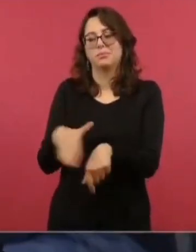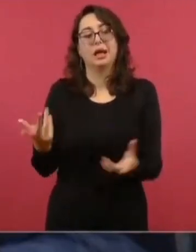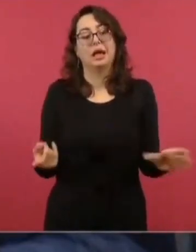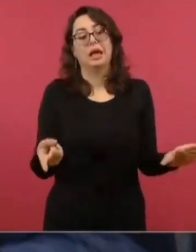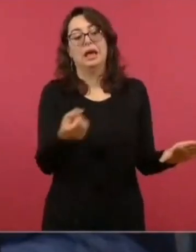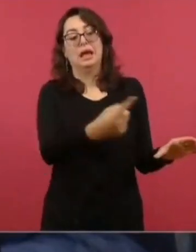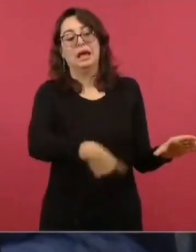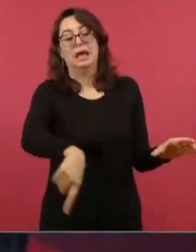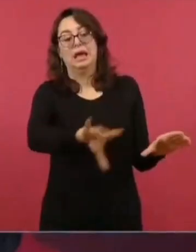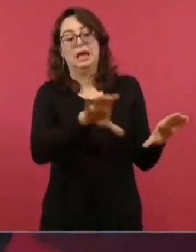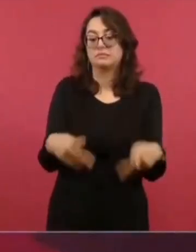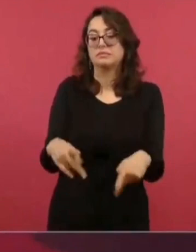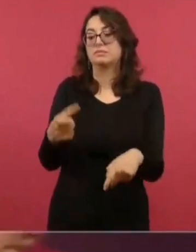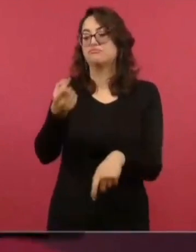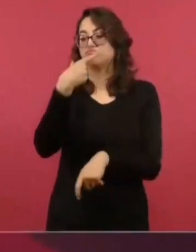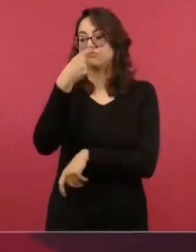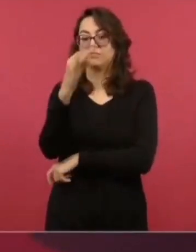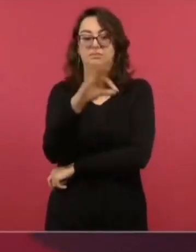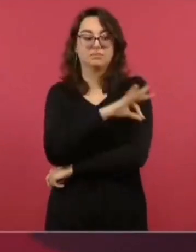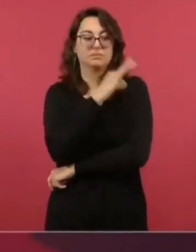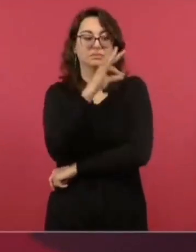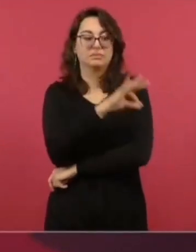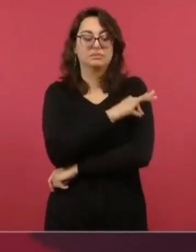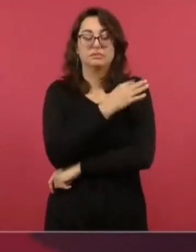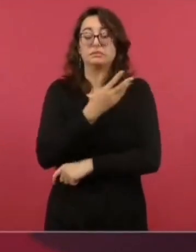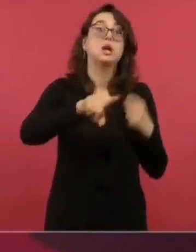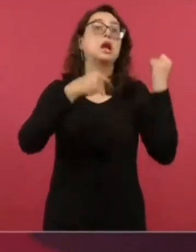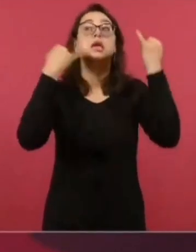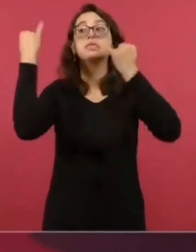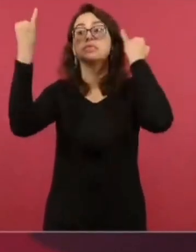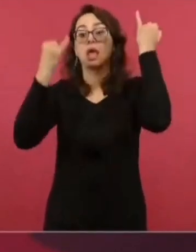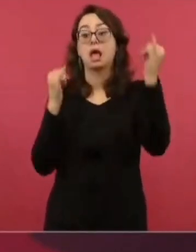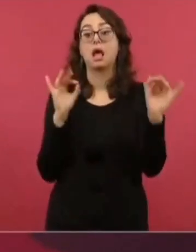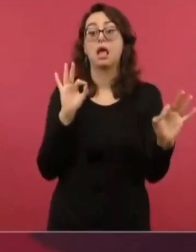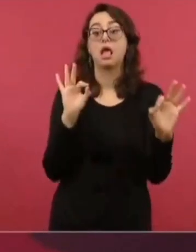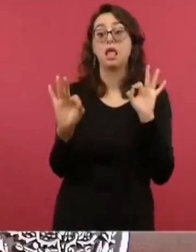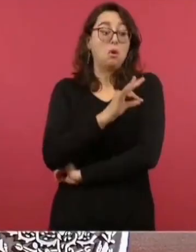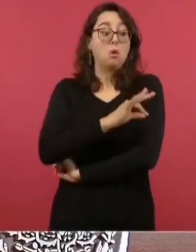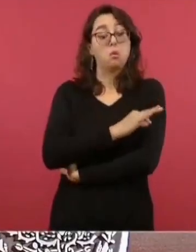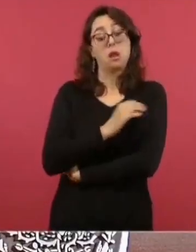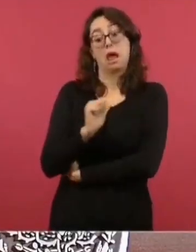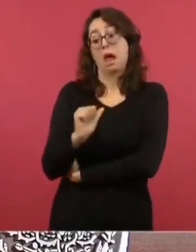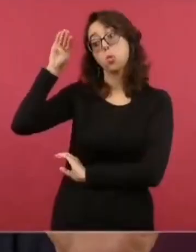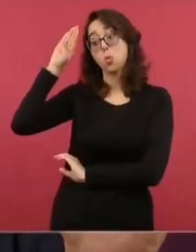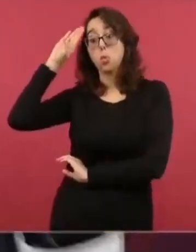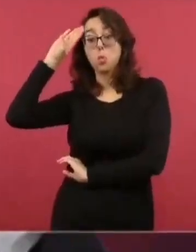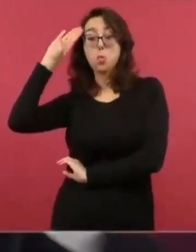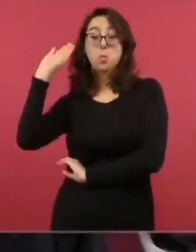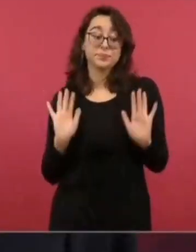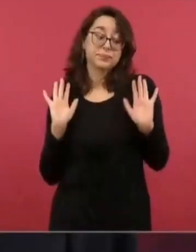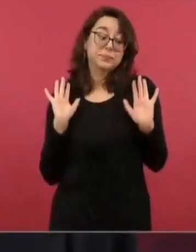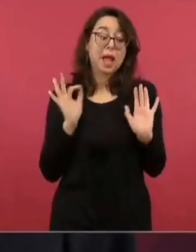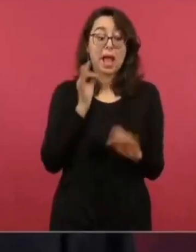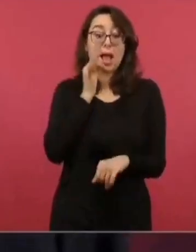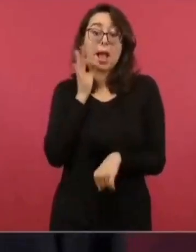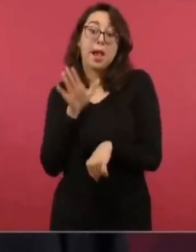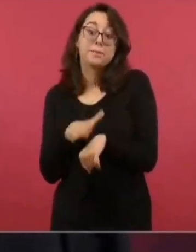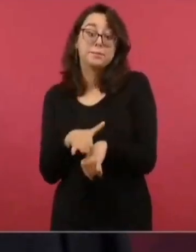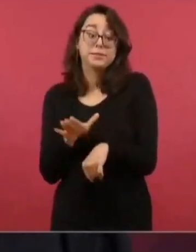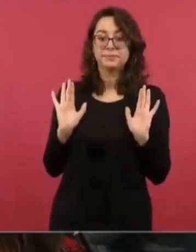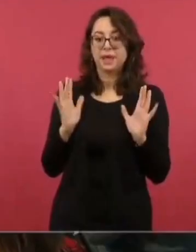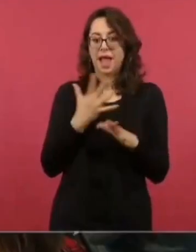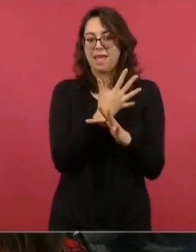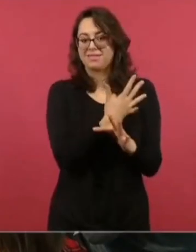vacunas, que ya no pueden robar, están insinuando de que la vacuna Abdalá de Cuba no sirve. Pues no es